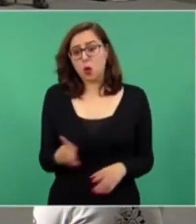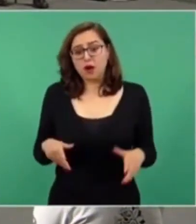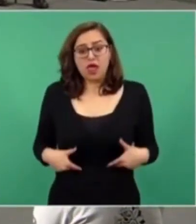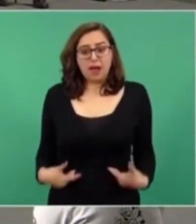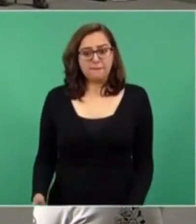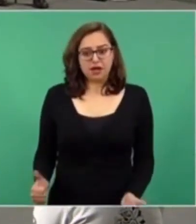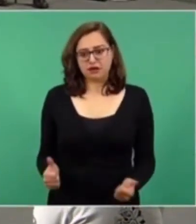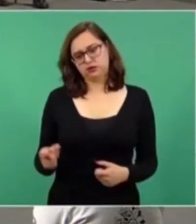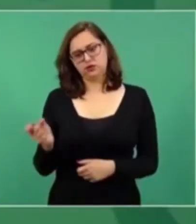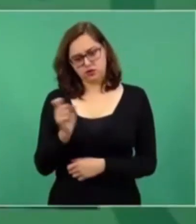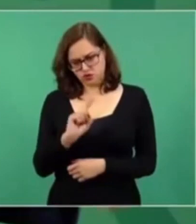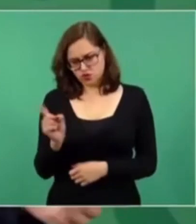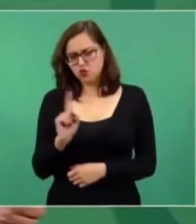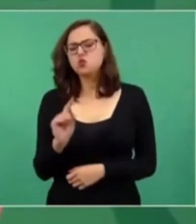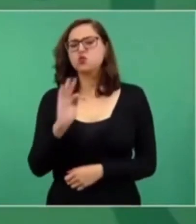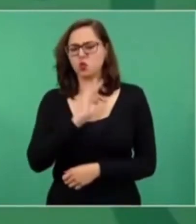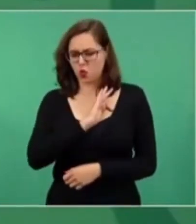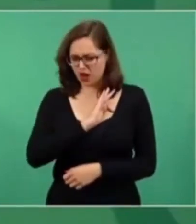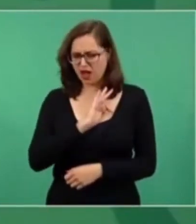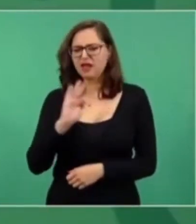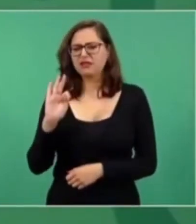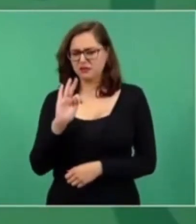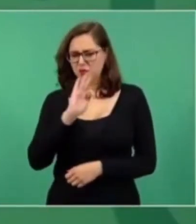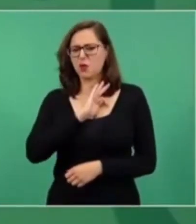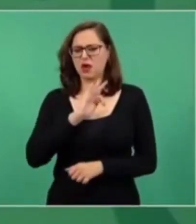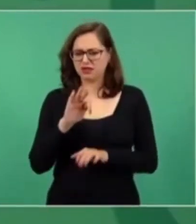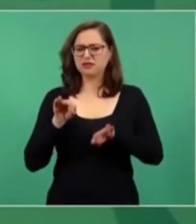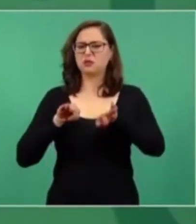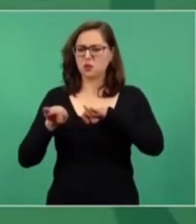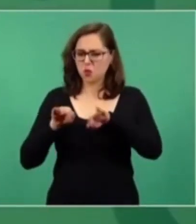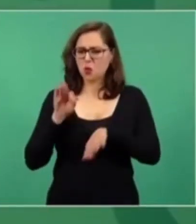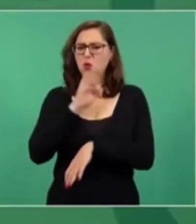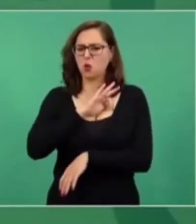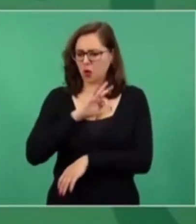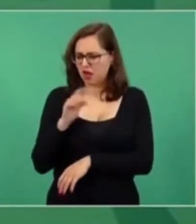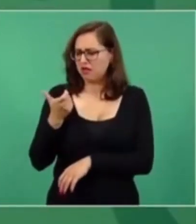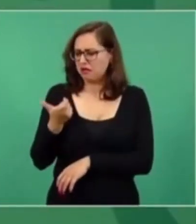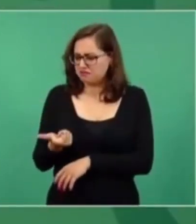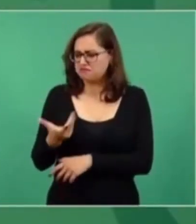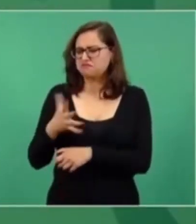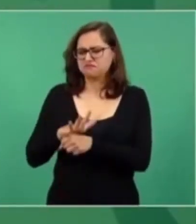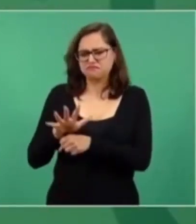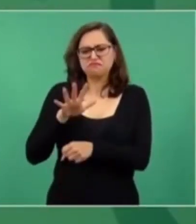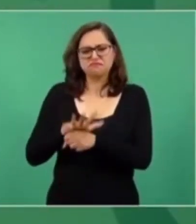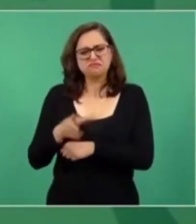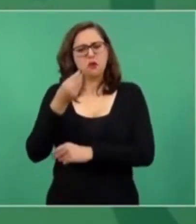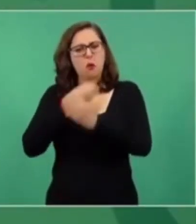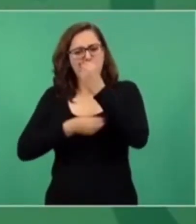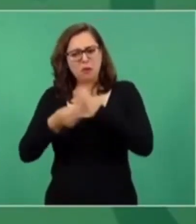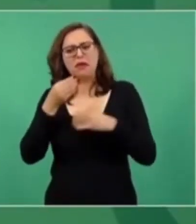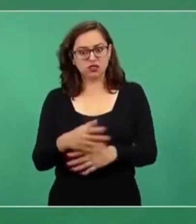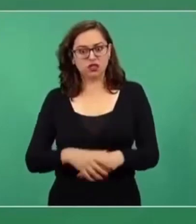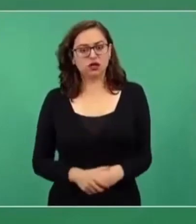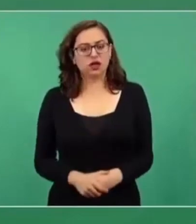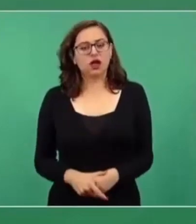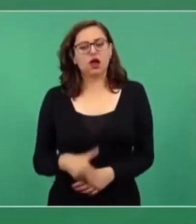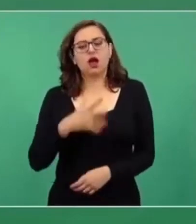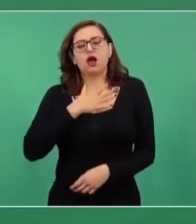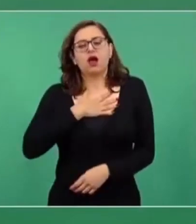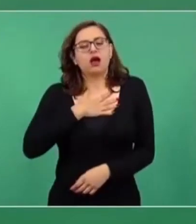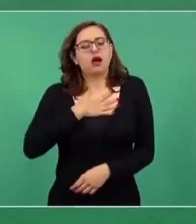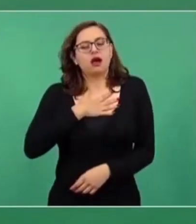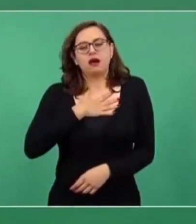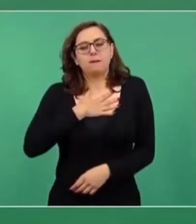jóvenes para que se alejen lo más que se pueda de lo material. En su conferencia mañanera de este miércoles 6 de octubre, López